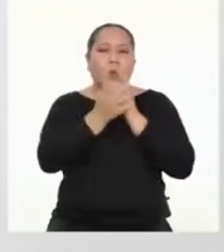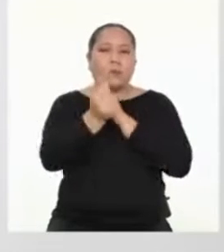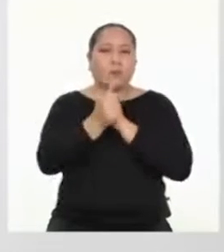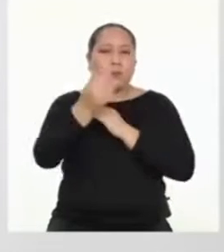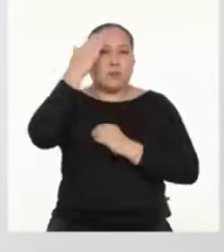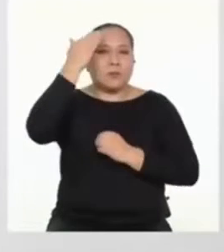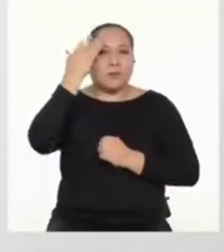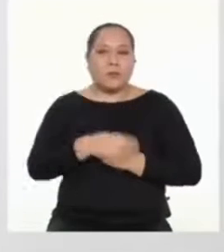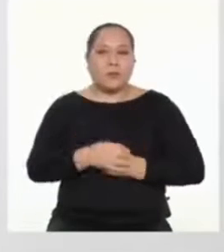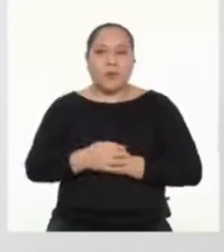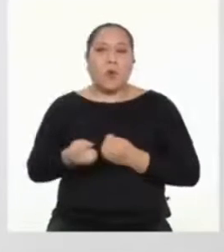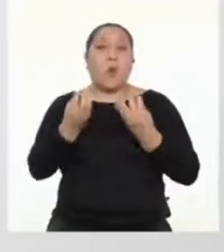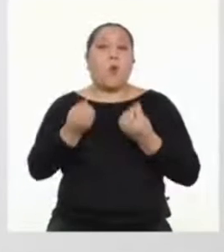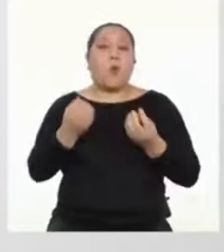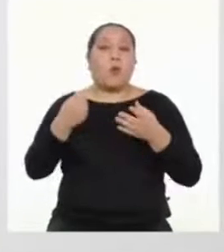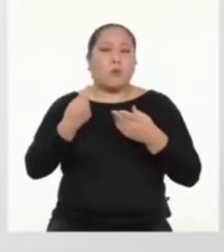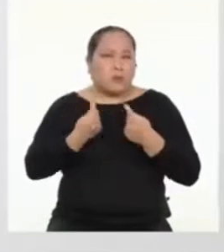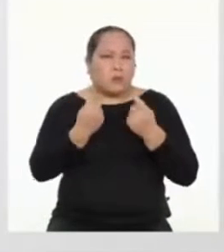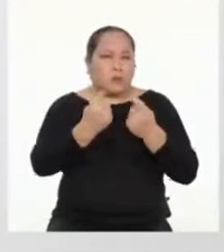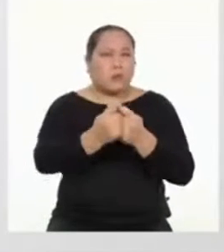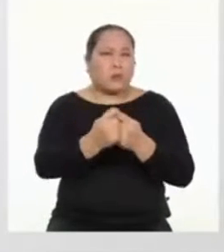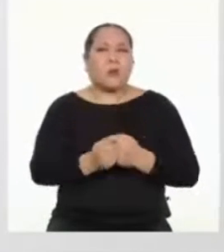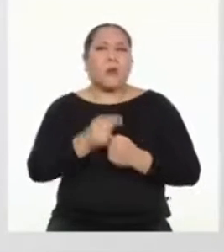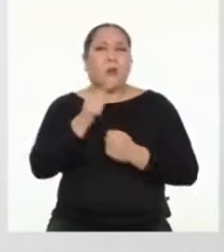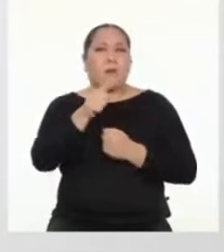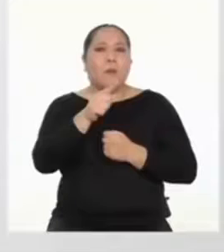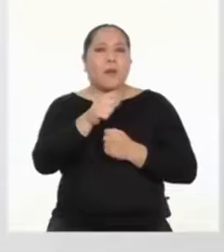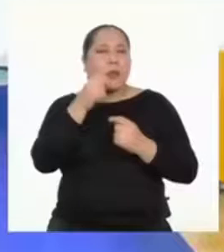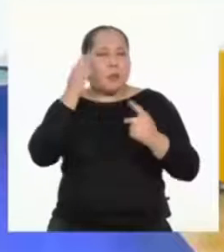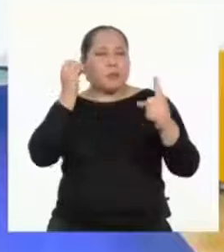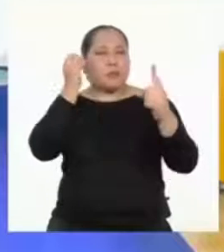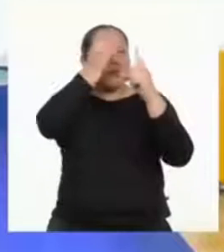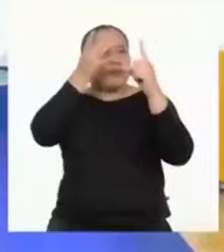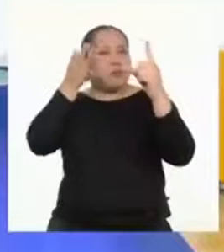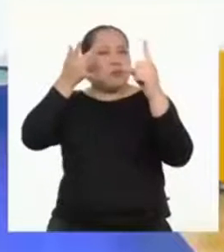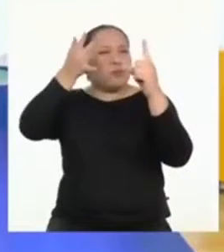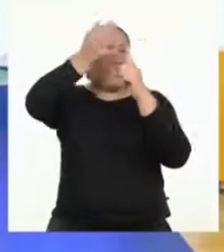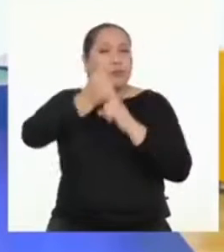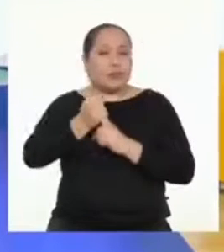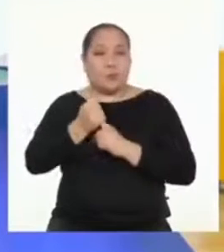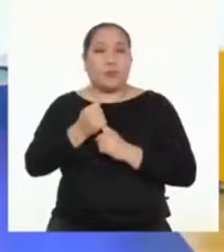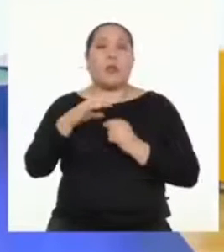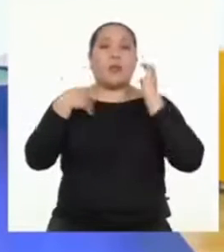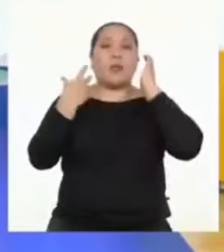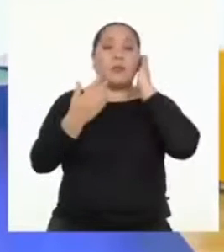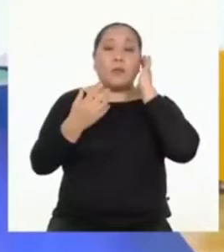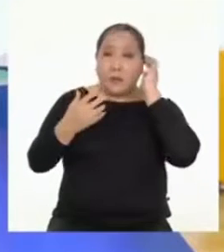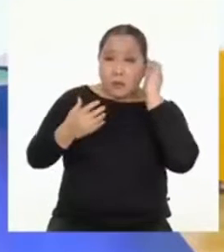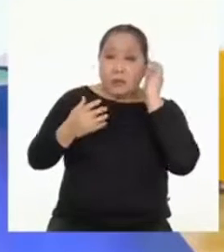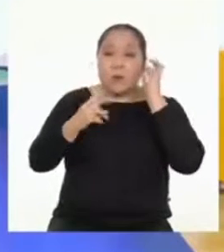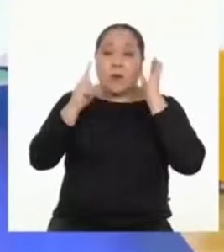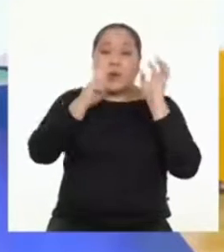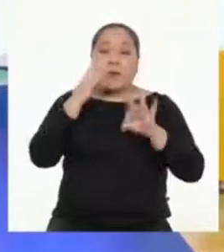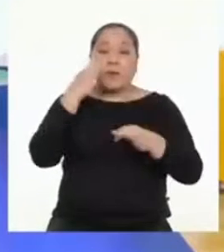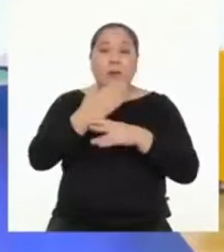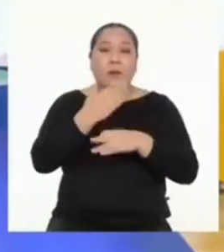saber cuánto debemos esforzarnos para cumplir con nuestro objetivo. Luego, evaluar estrategias y